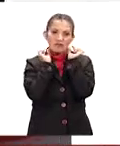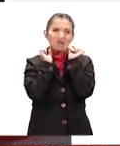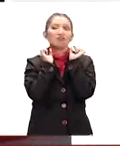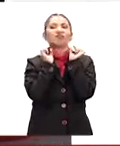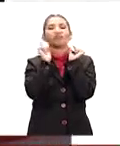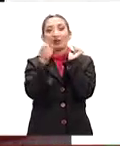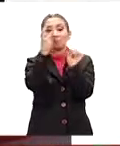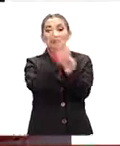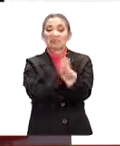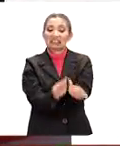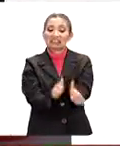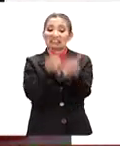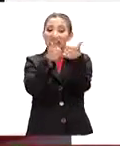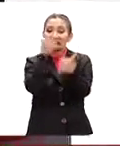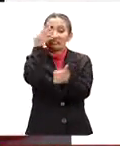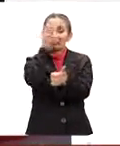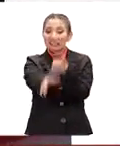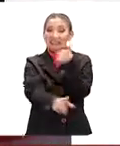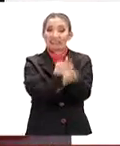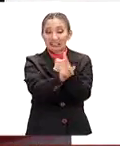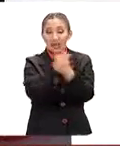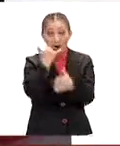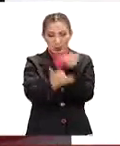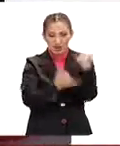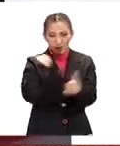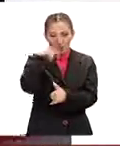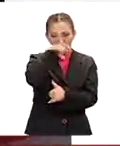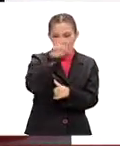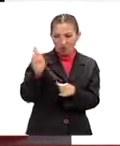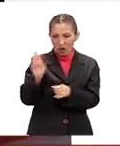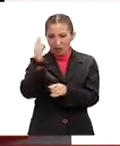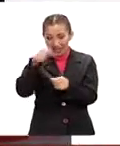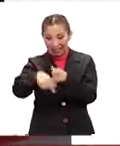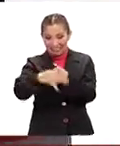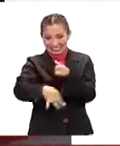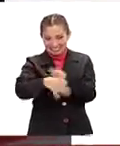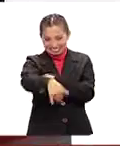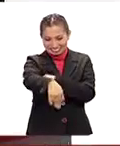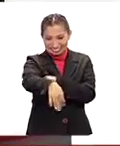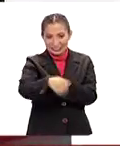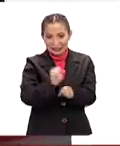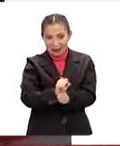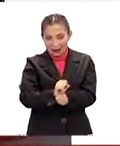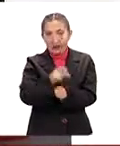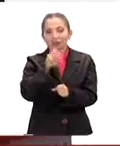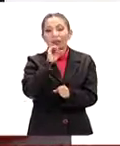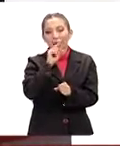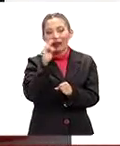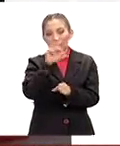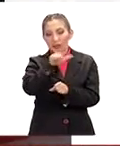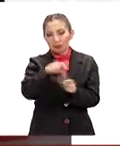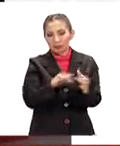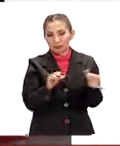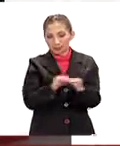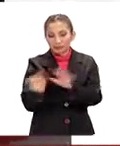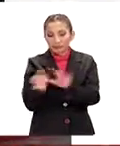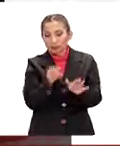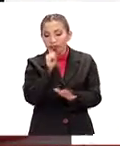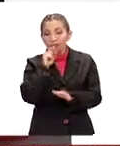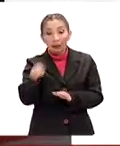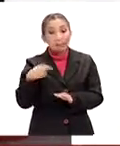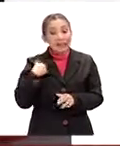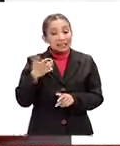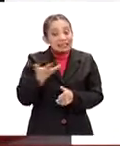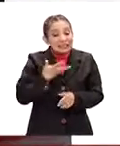su primer reto no es solamente el partido de América contra Pumas de este fin de semana, del cual también vamos a empezar a platicar, sino el hecho